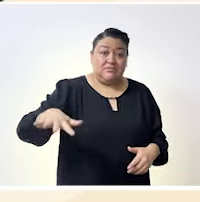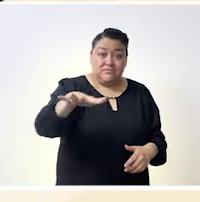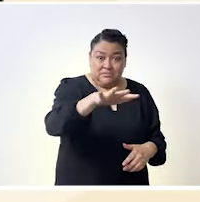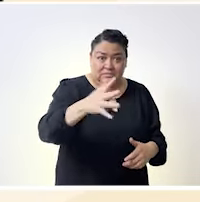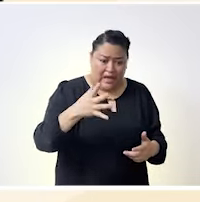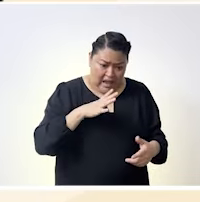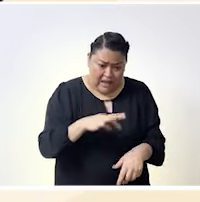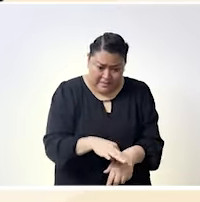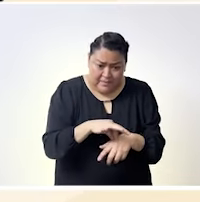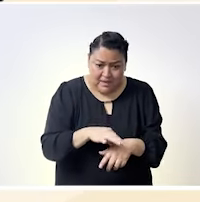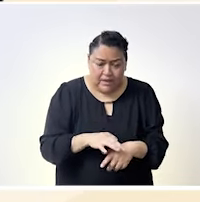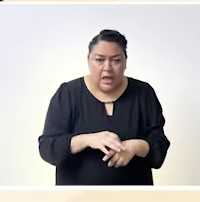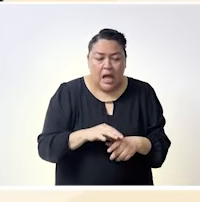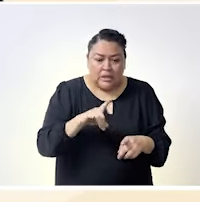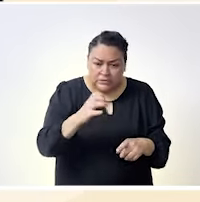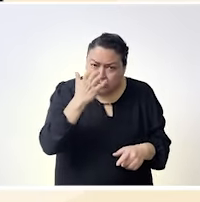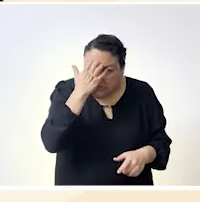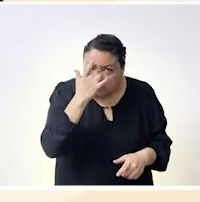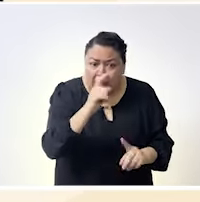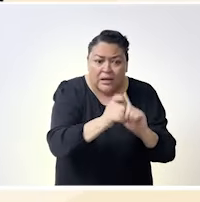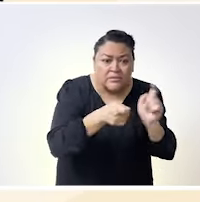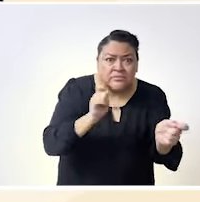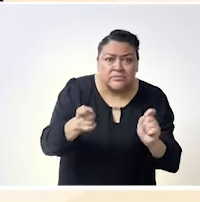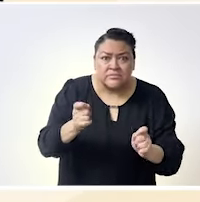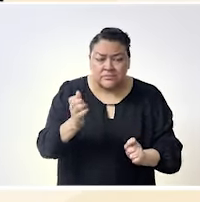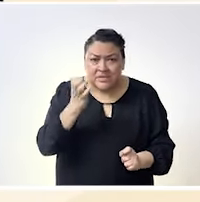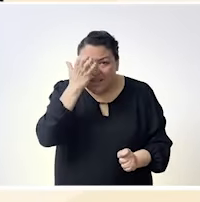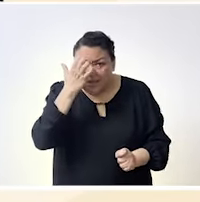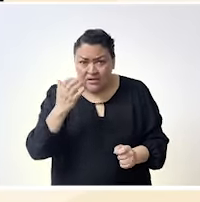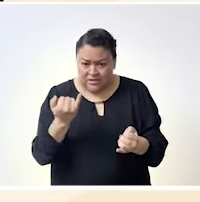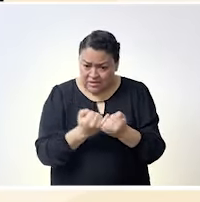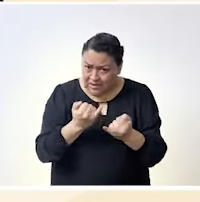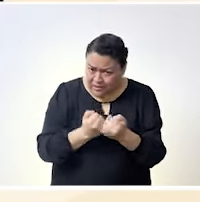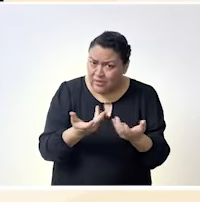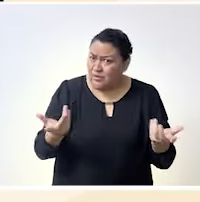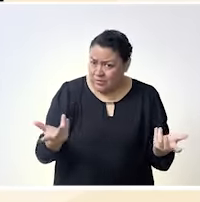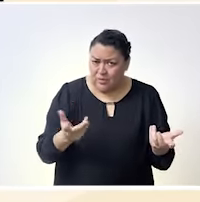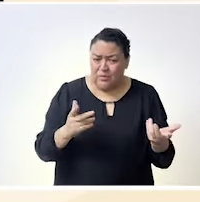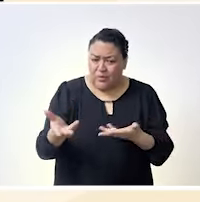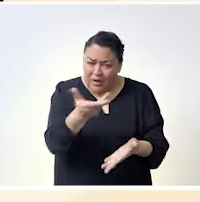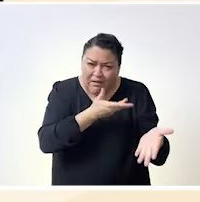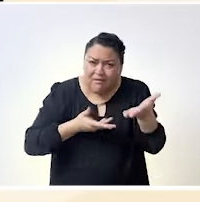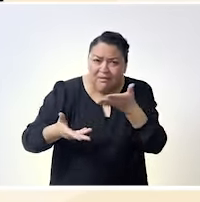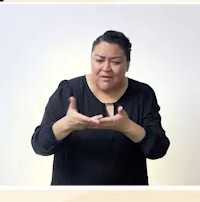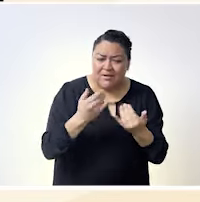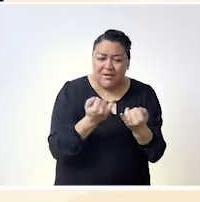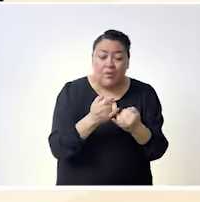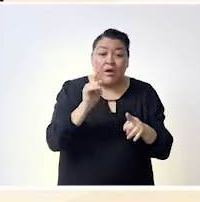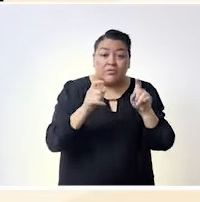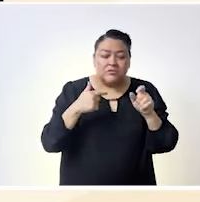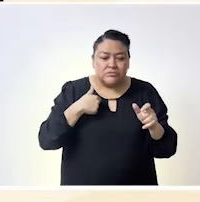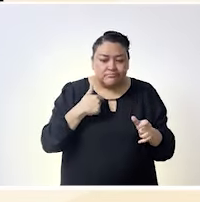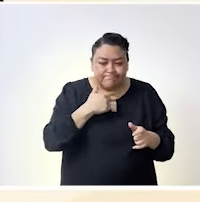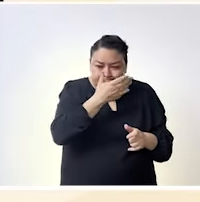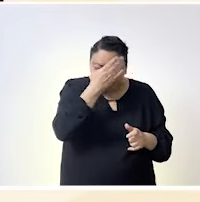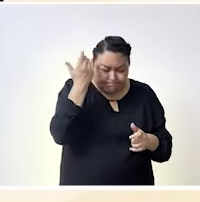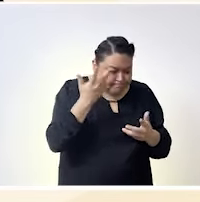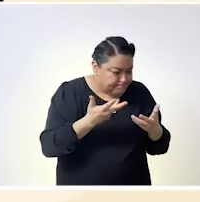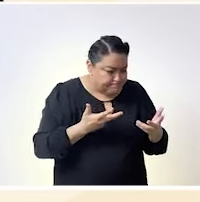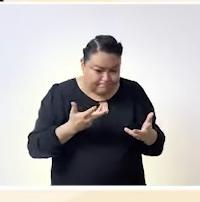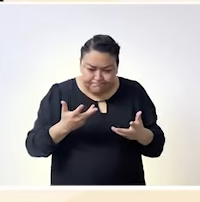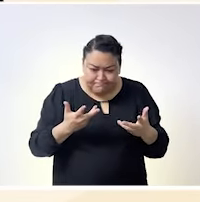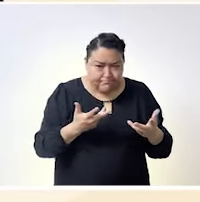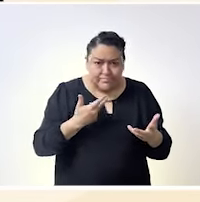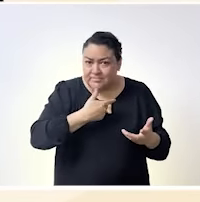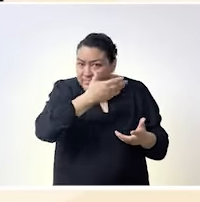las realidades están aquí en frente y voltearnos a ver y también hasta compañeras pues no mismas que tenemos esos sesgos y no